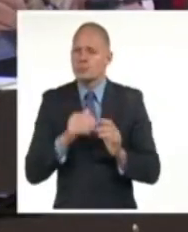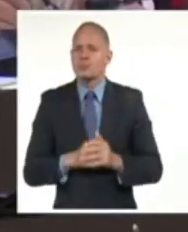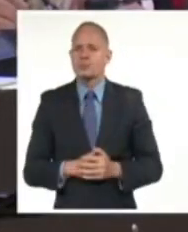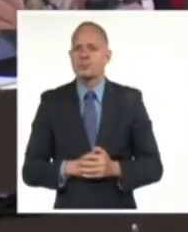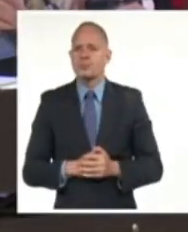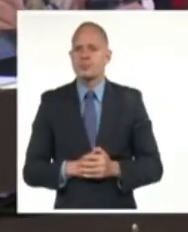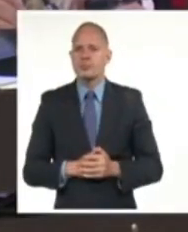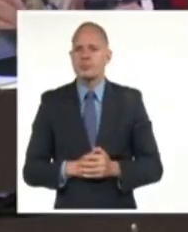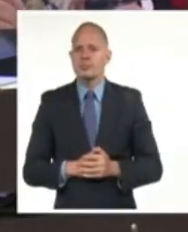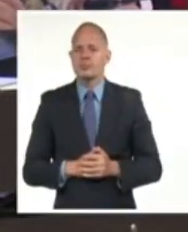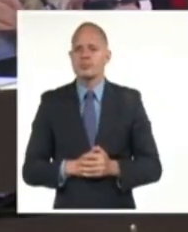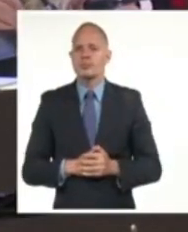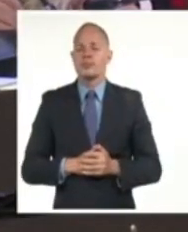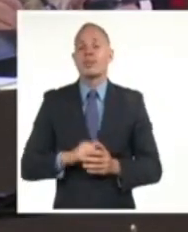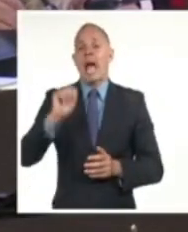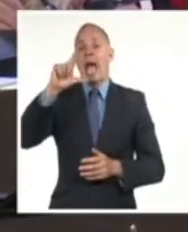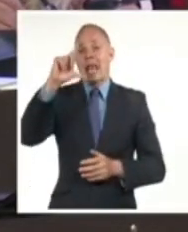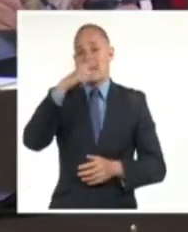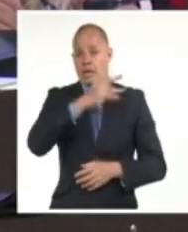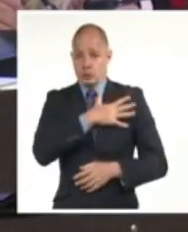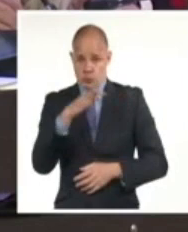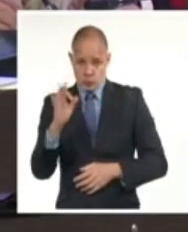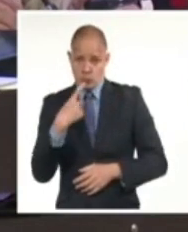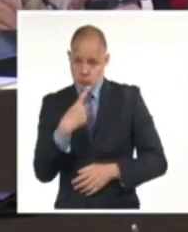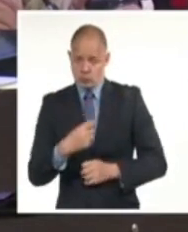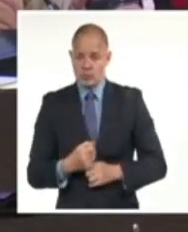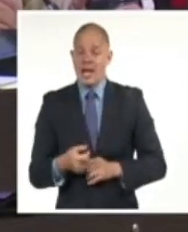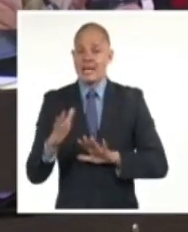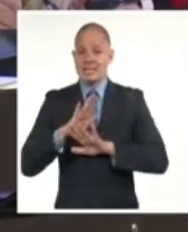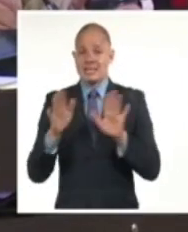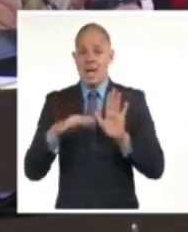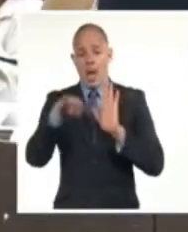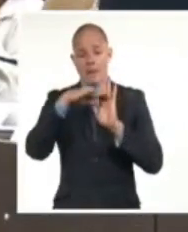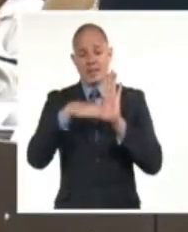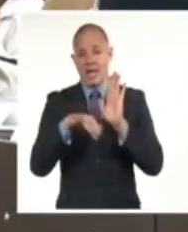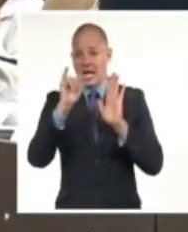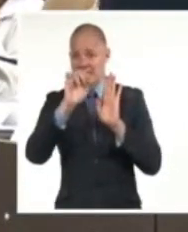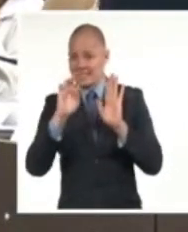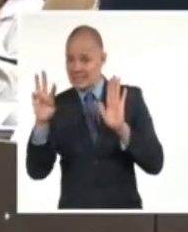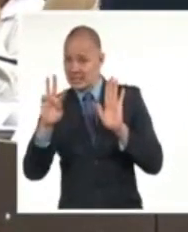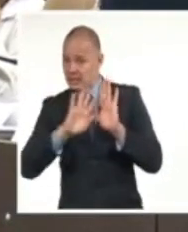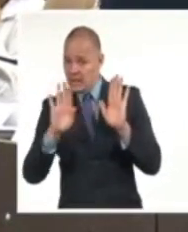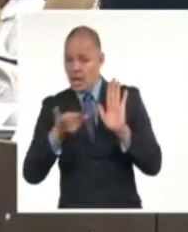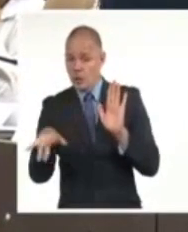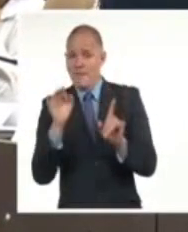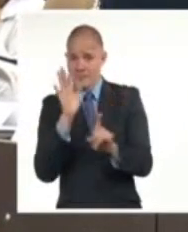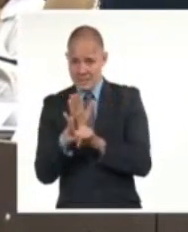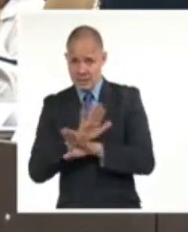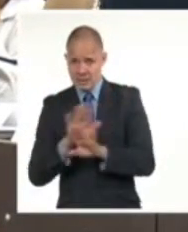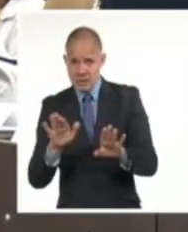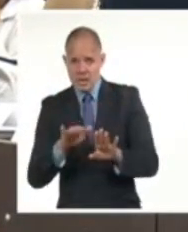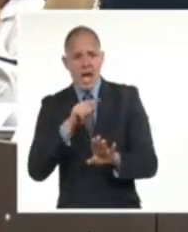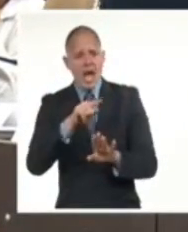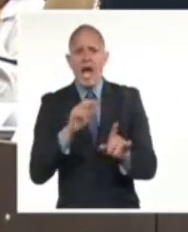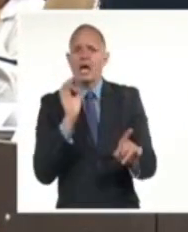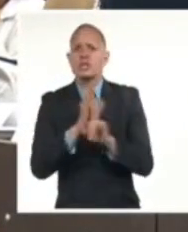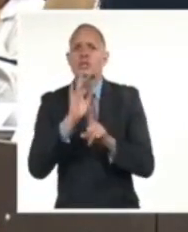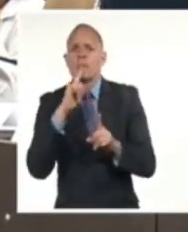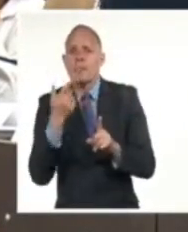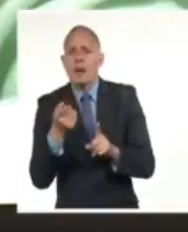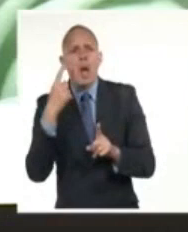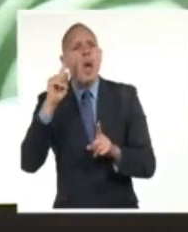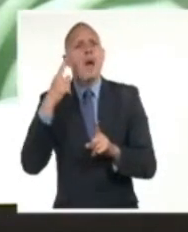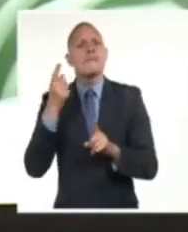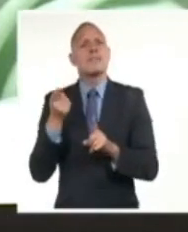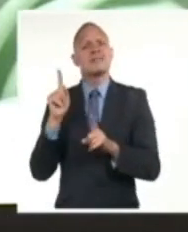63 medidas que se aprobaron, que se discutieron y que surgieron desde abajo, creo que es el valor más grande que tiene